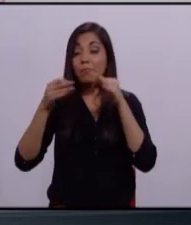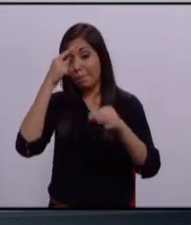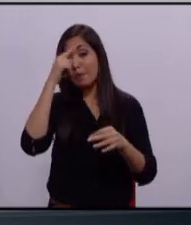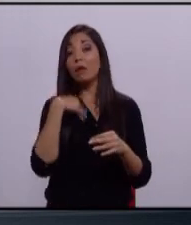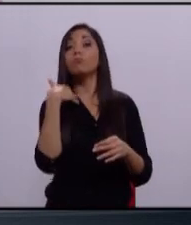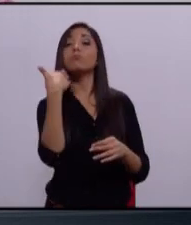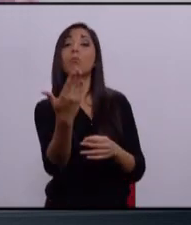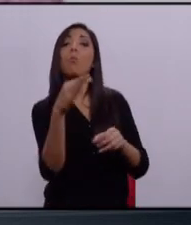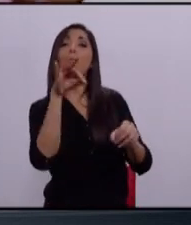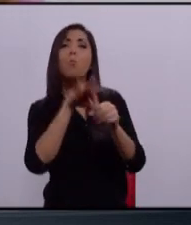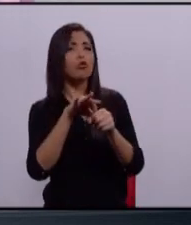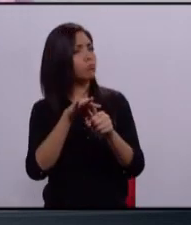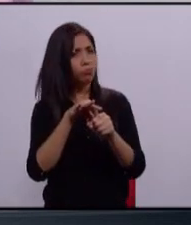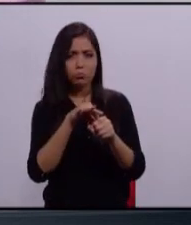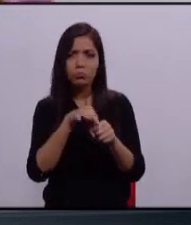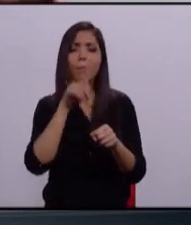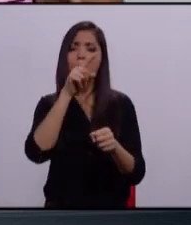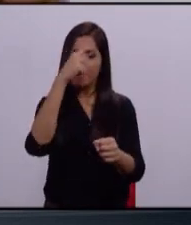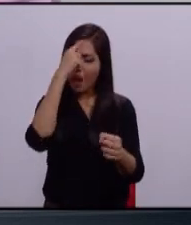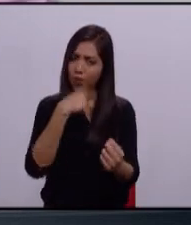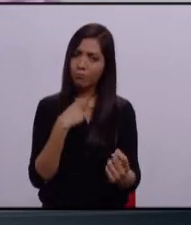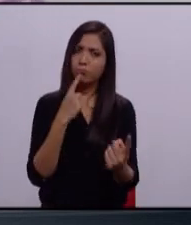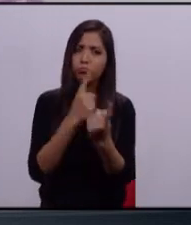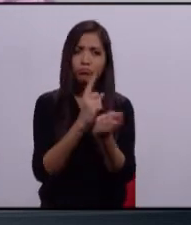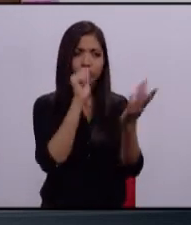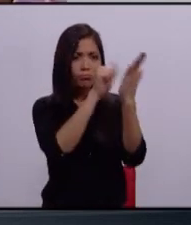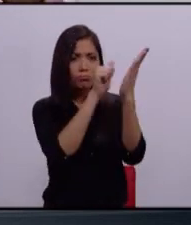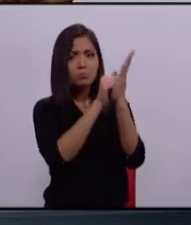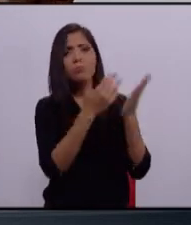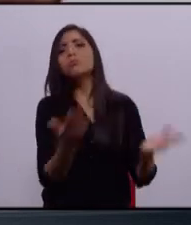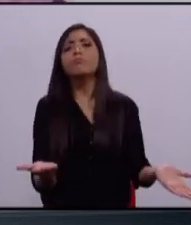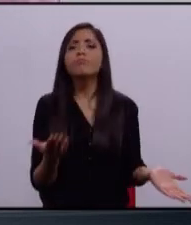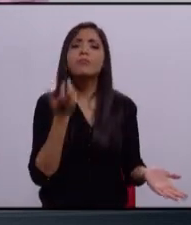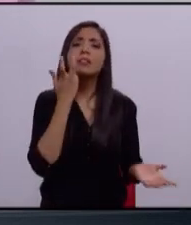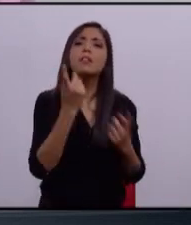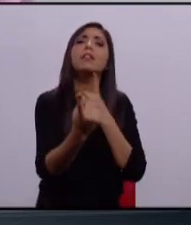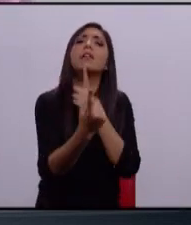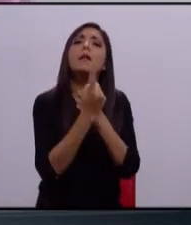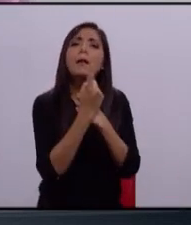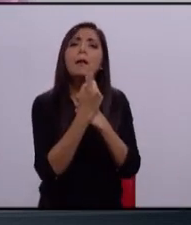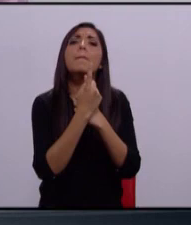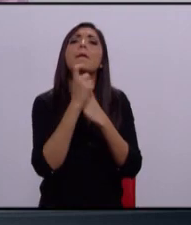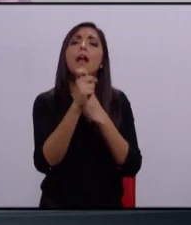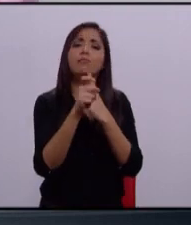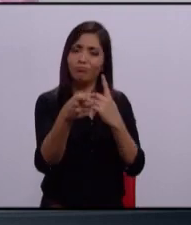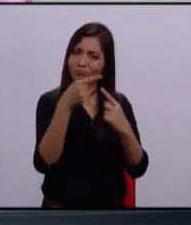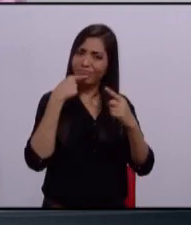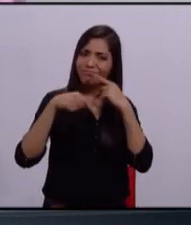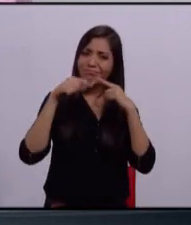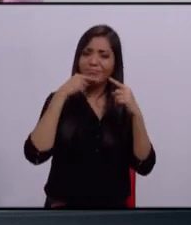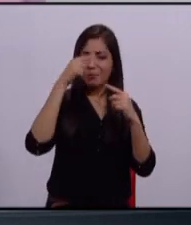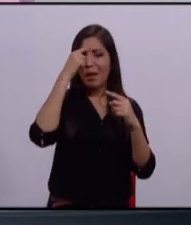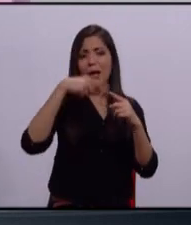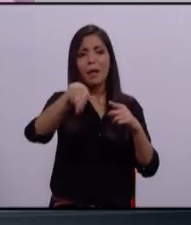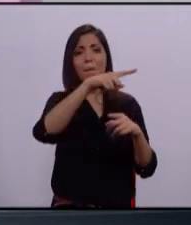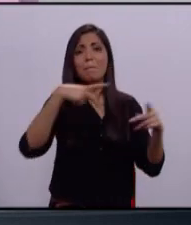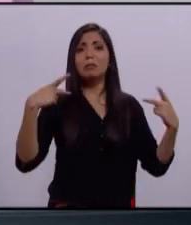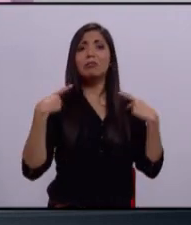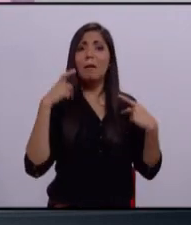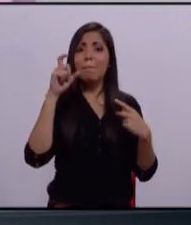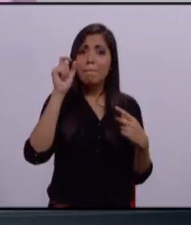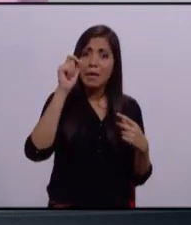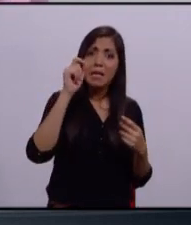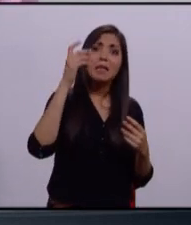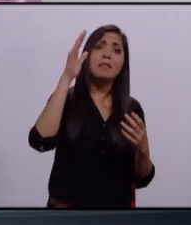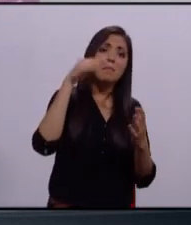el voto, para llegar con la gente, tocar a su puerta, decirles, ¿sabe qué? Organícese con sus vecinos. Hay 100 mil, 20 mil, 10